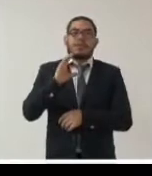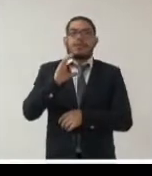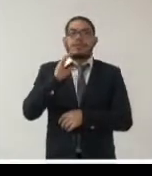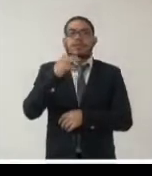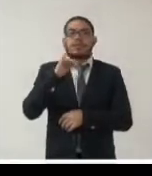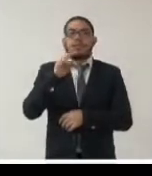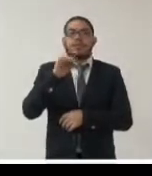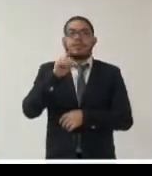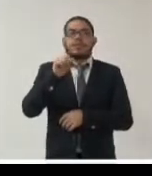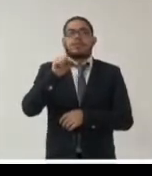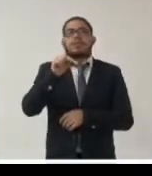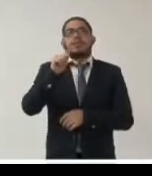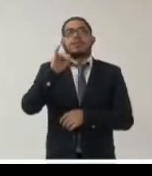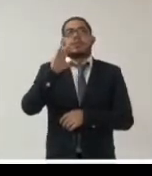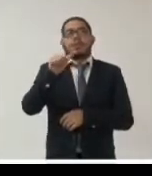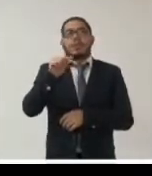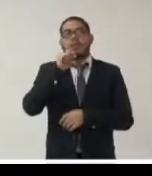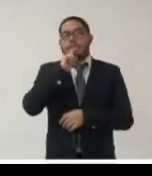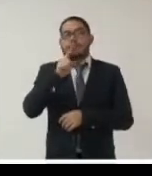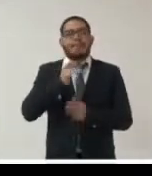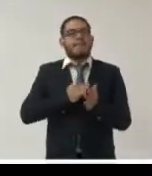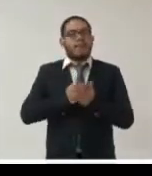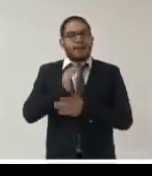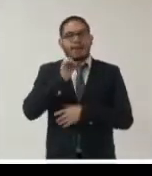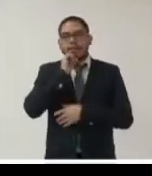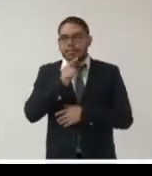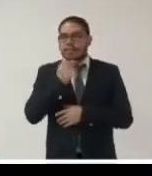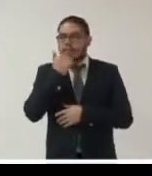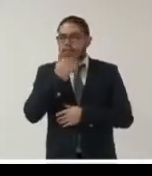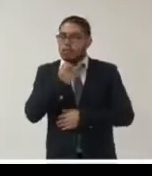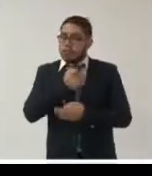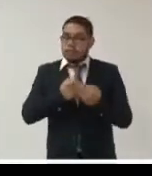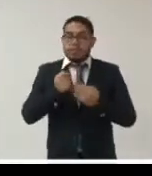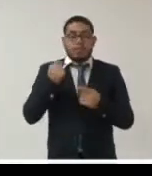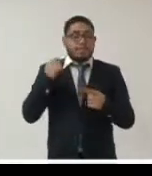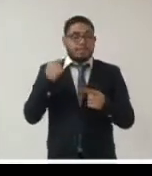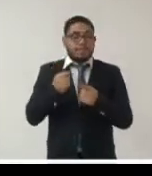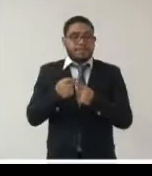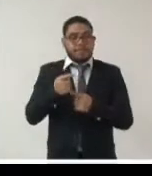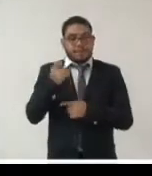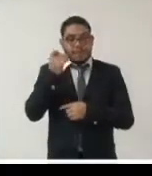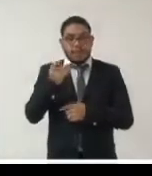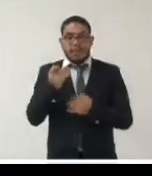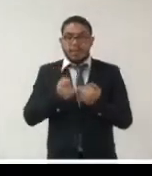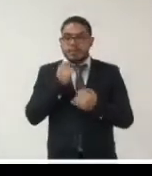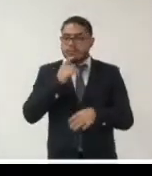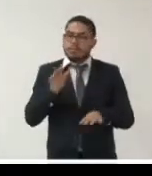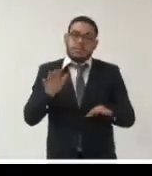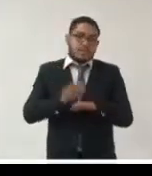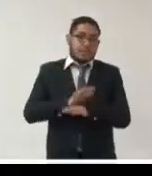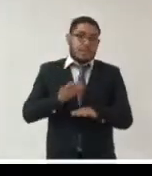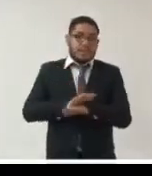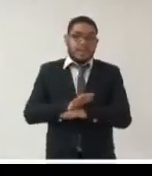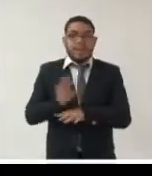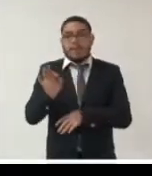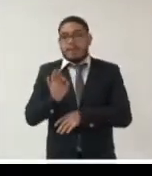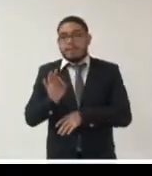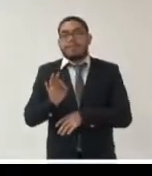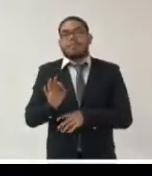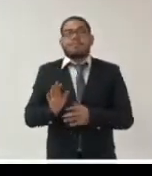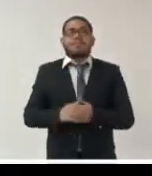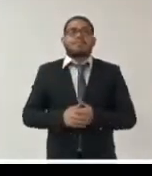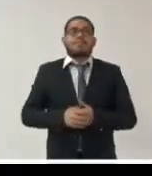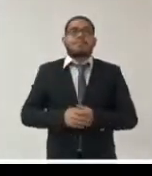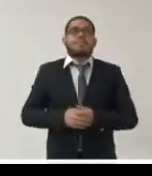autenticidad febilidad integridad en todo momento a pesar del tiempo y con independencia de los cambios tecnológicos que podamos llegar a tener